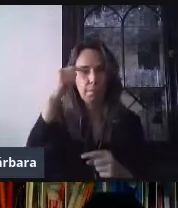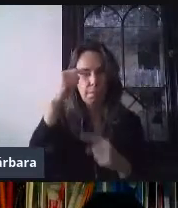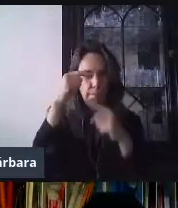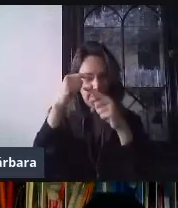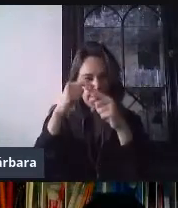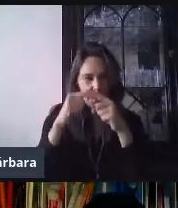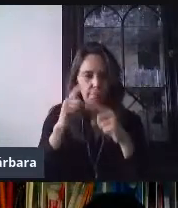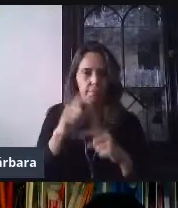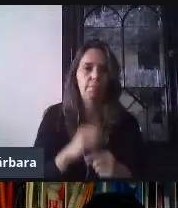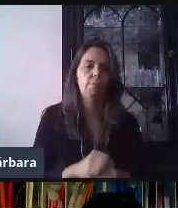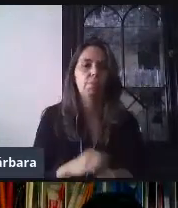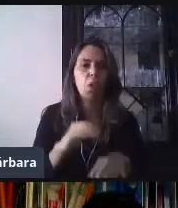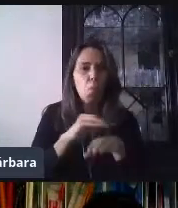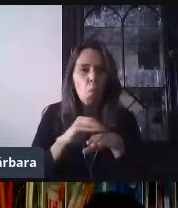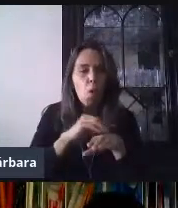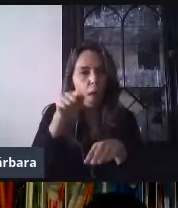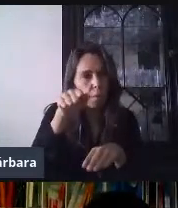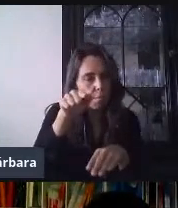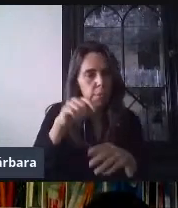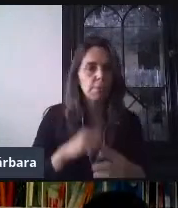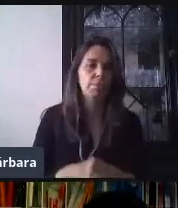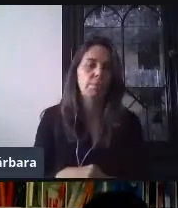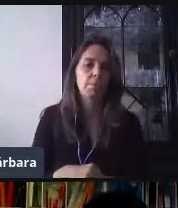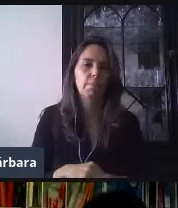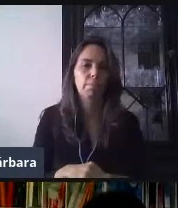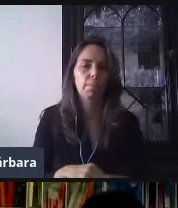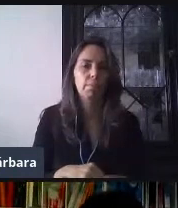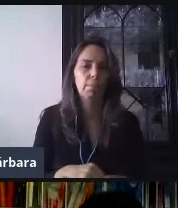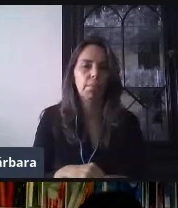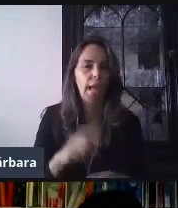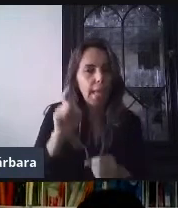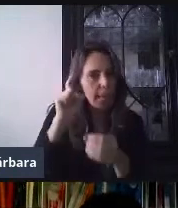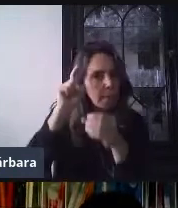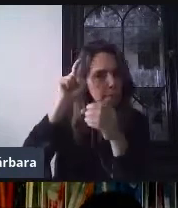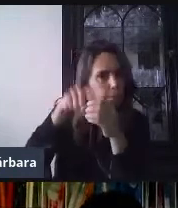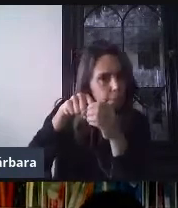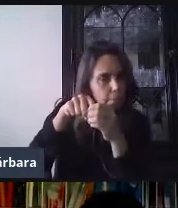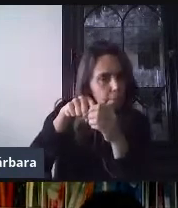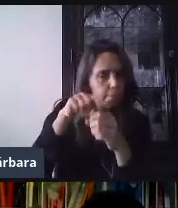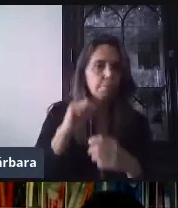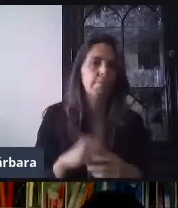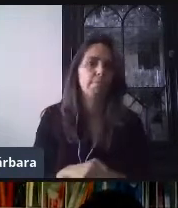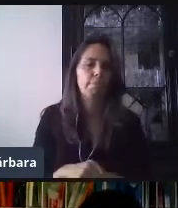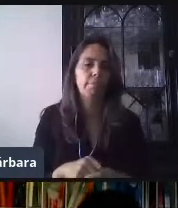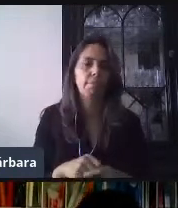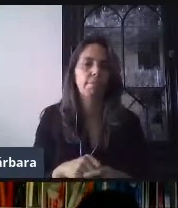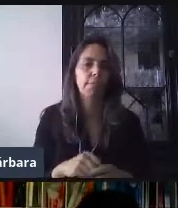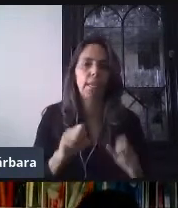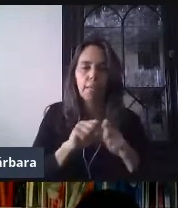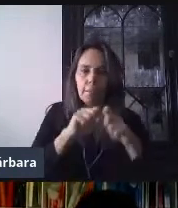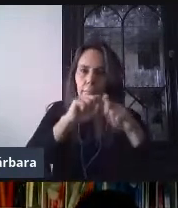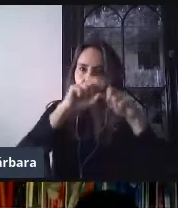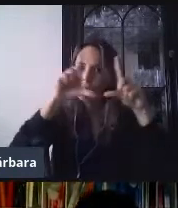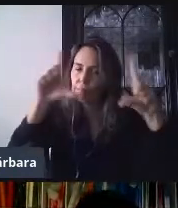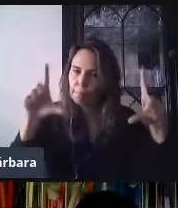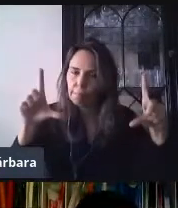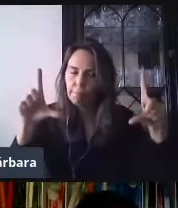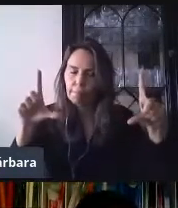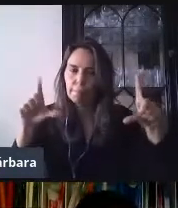con viñetas y damos clic en él para ingresar a la pantalla de formularios.